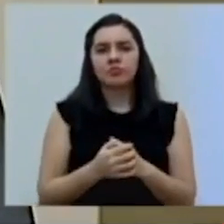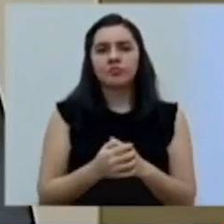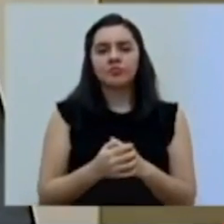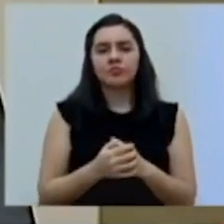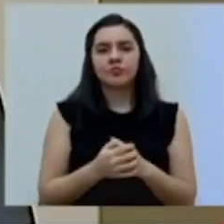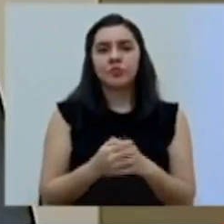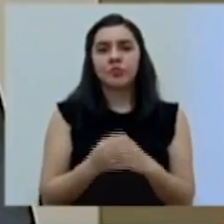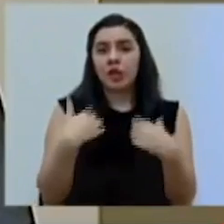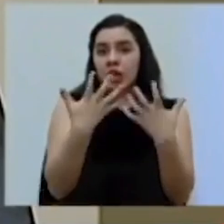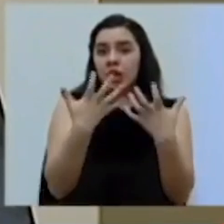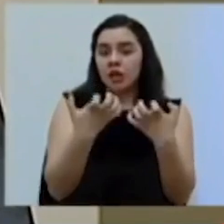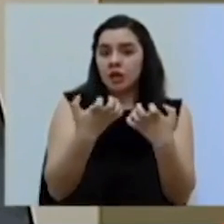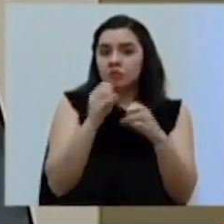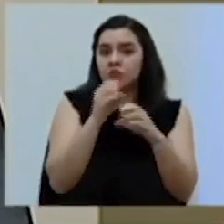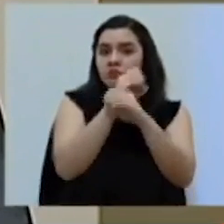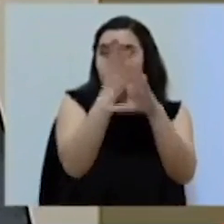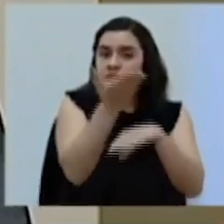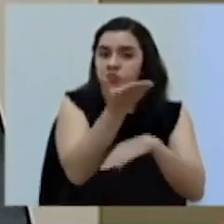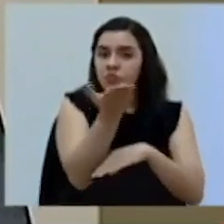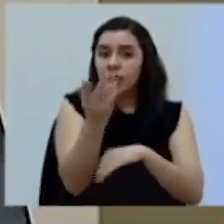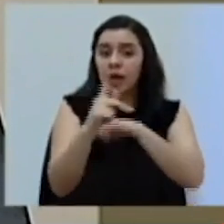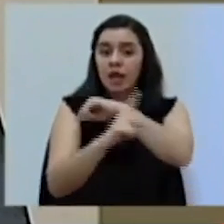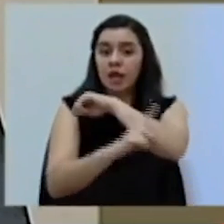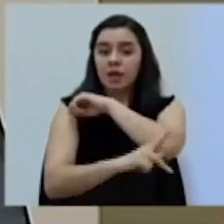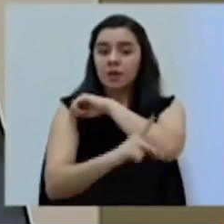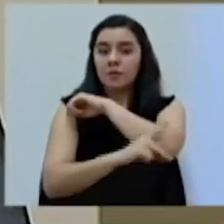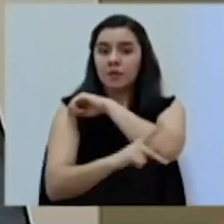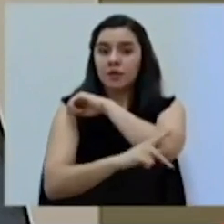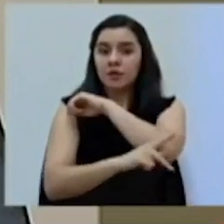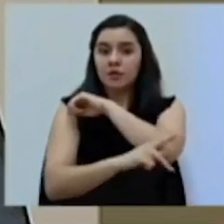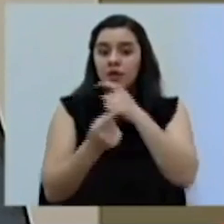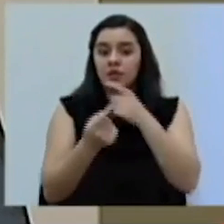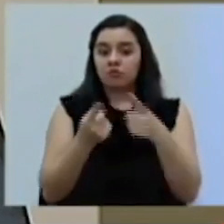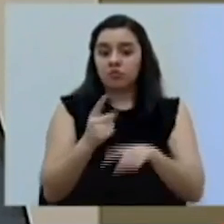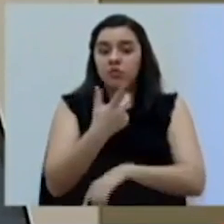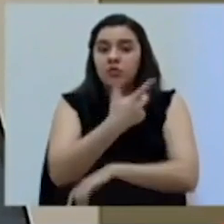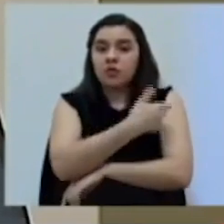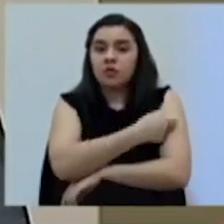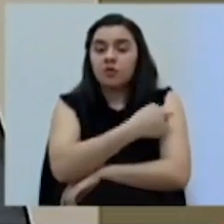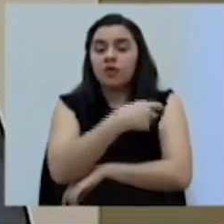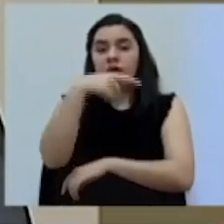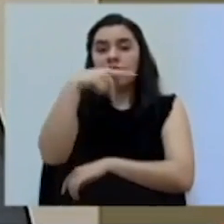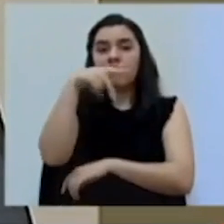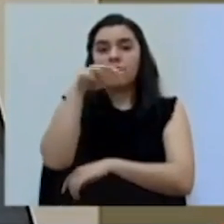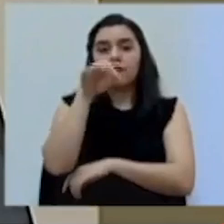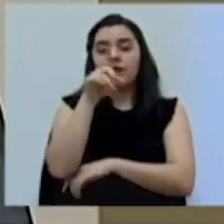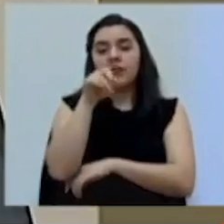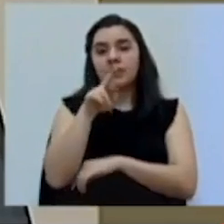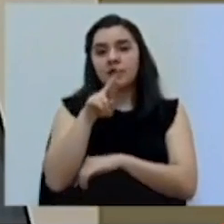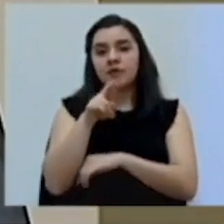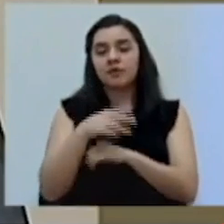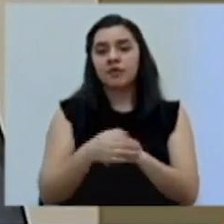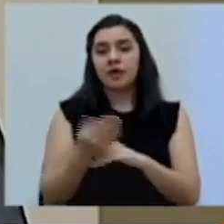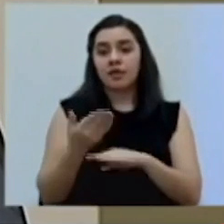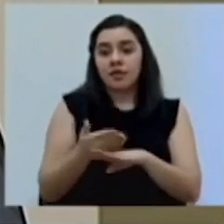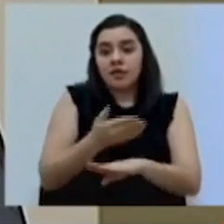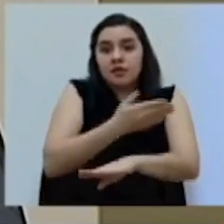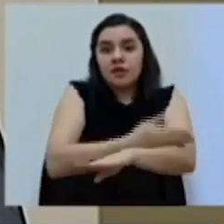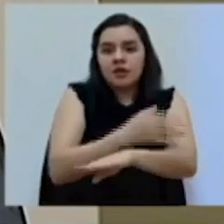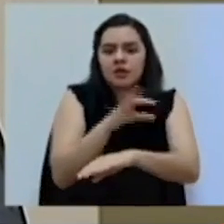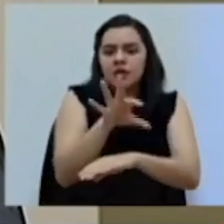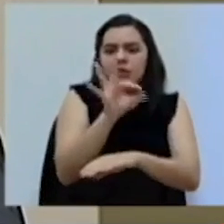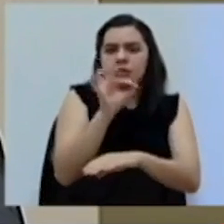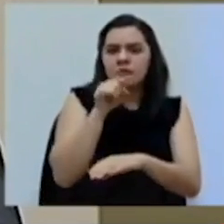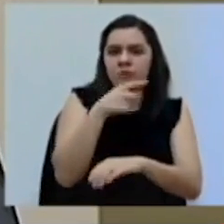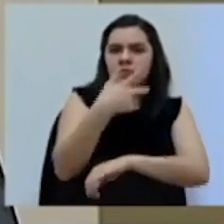Quiero aclarar también que el país, en el caso de la vacuna de Pfizer, desde antes de escoger esa